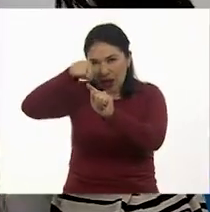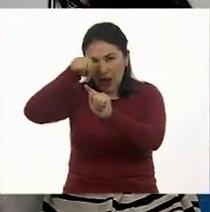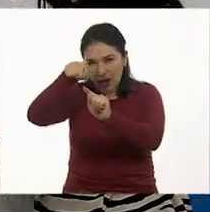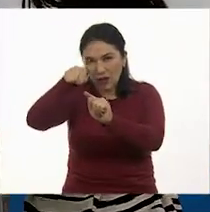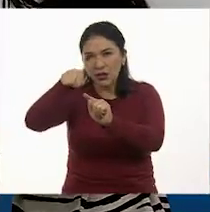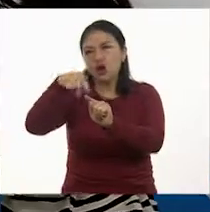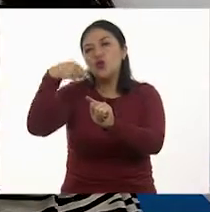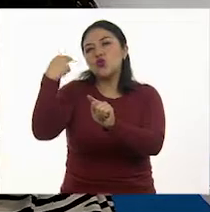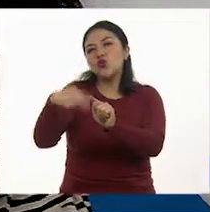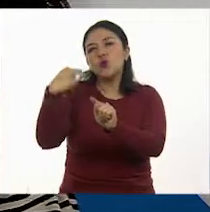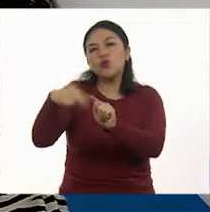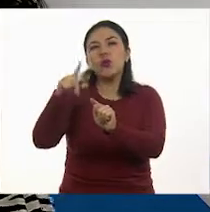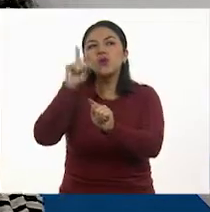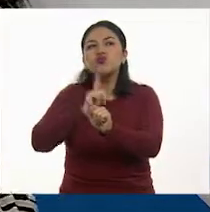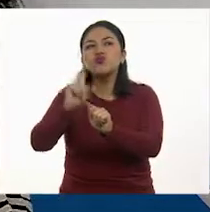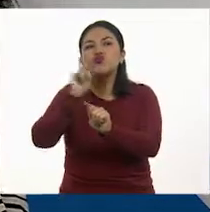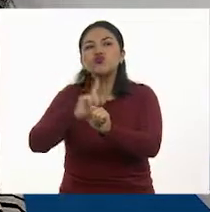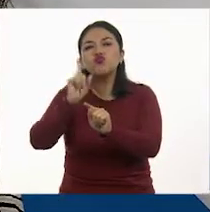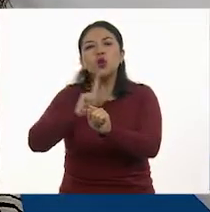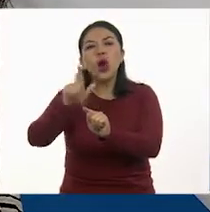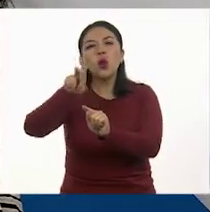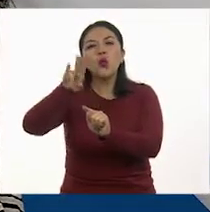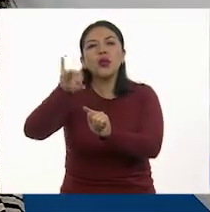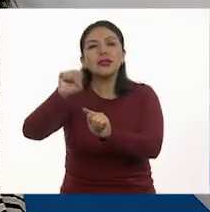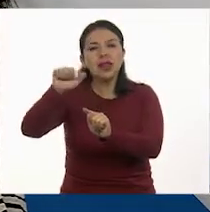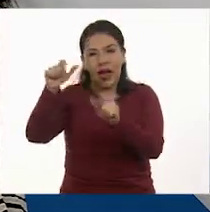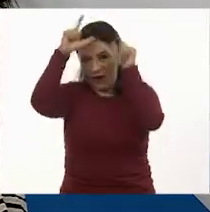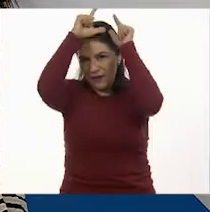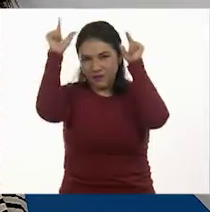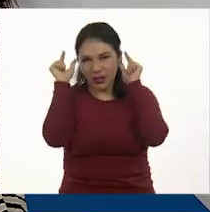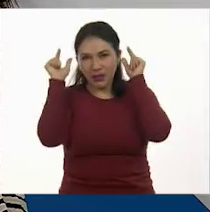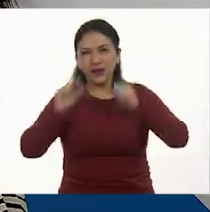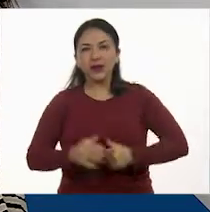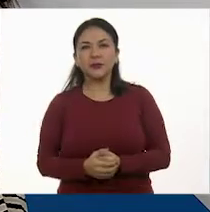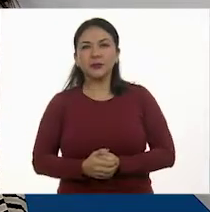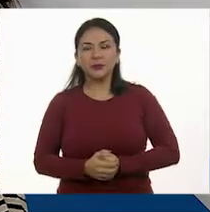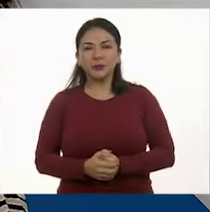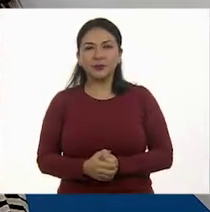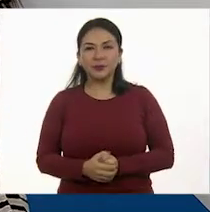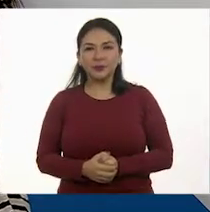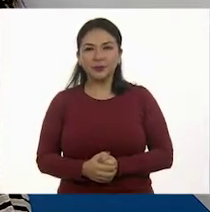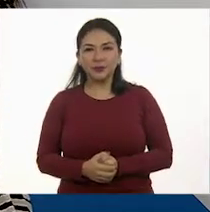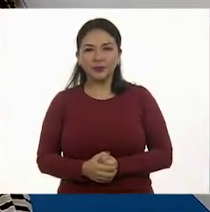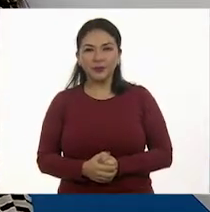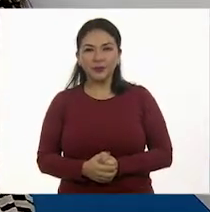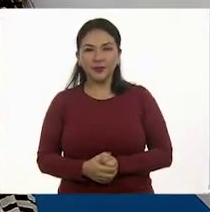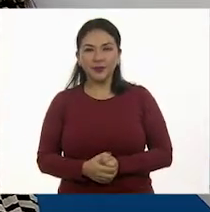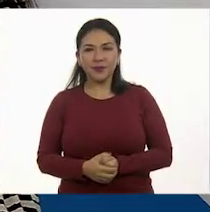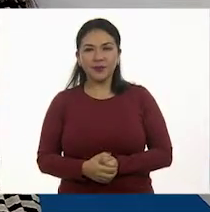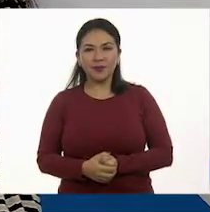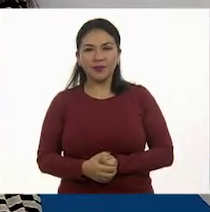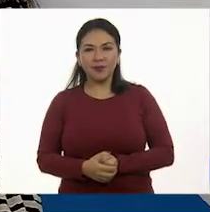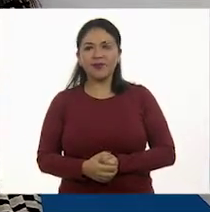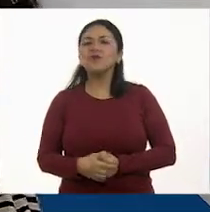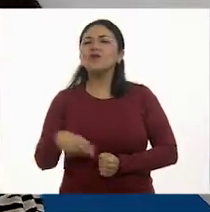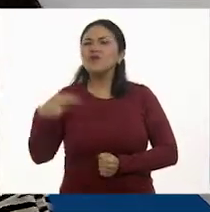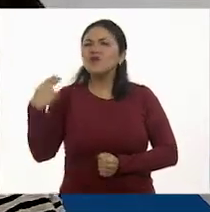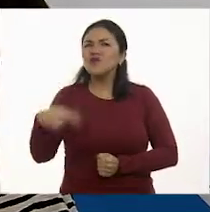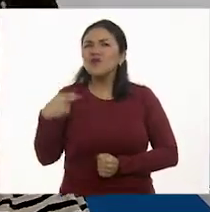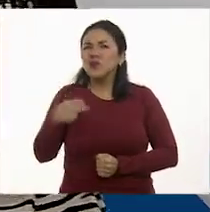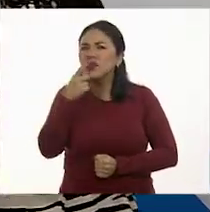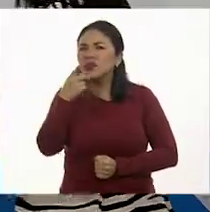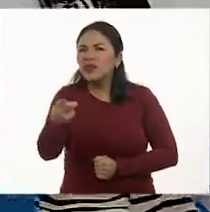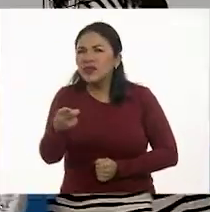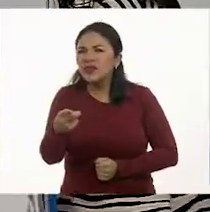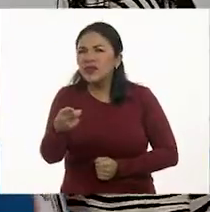de la atleta de corazón? Ahí está. ¿Cómo se llamaba la atleta de corazón?